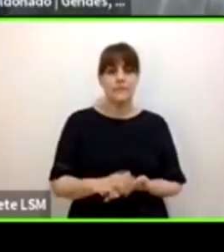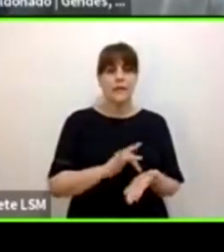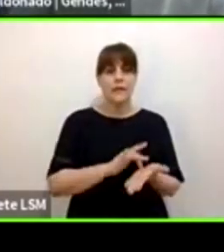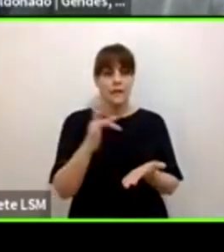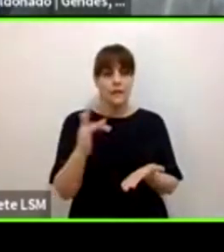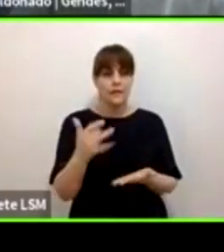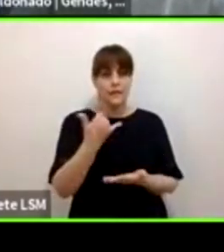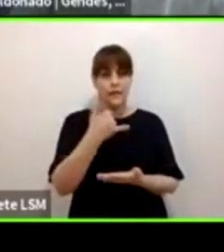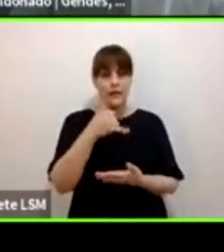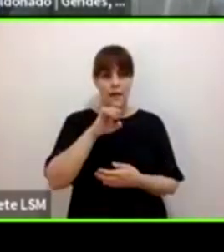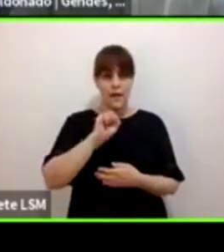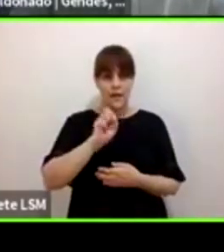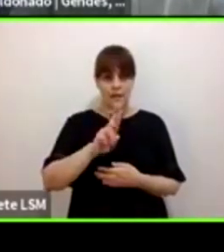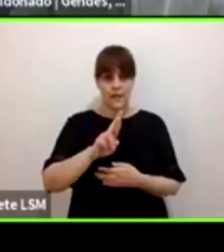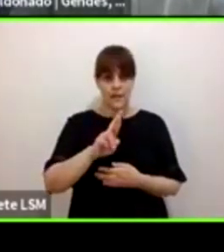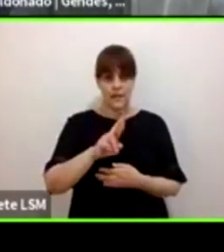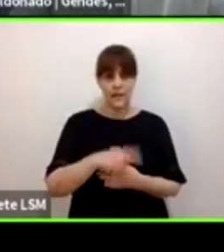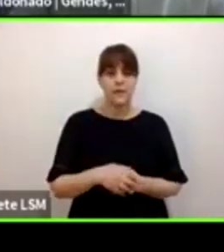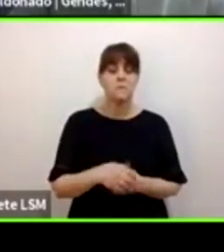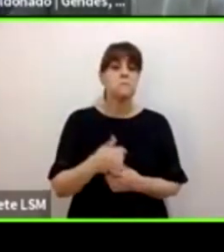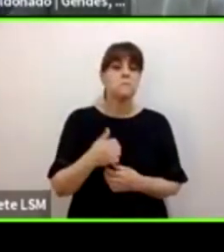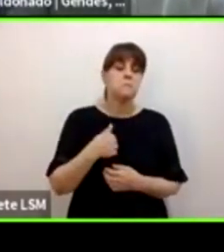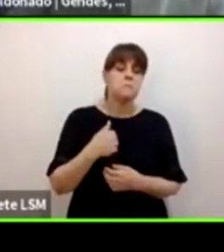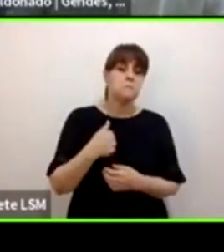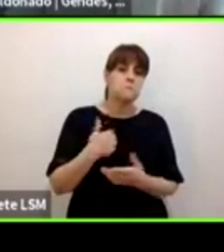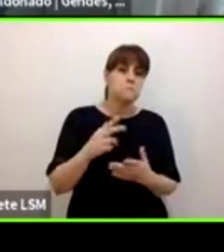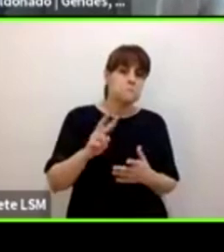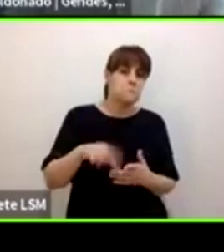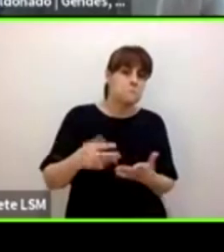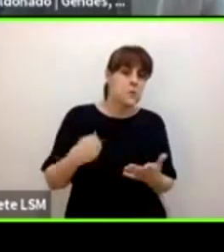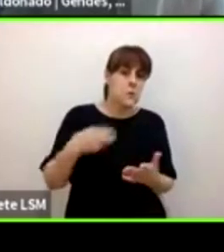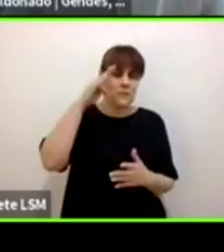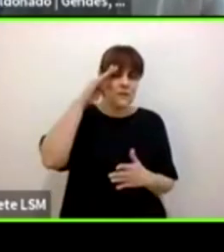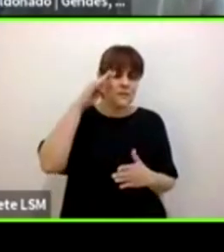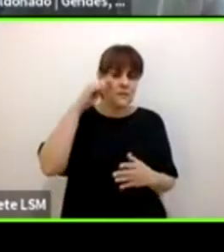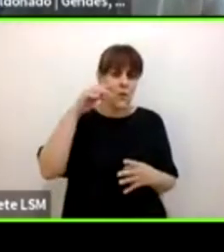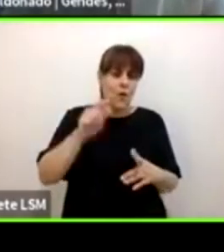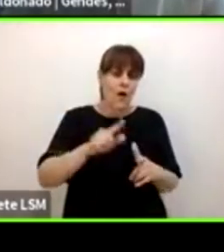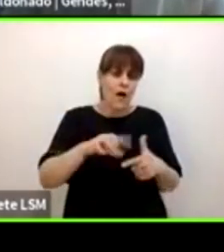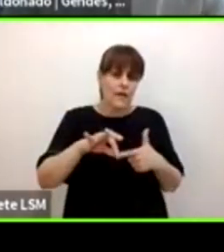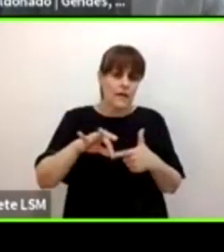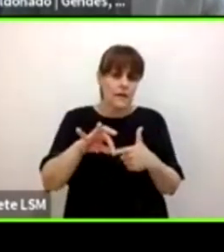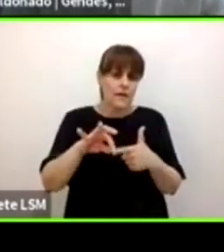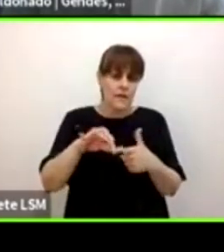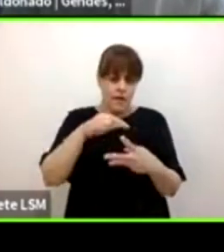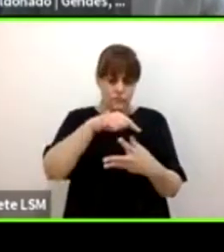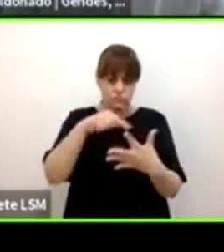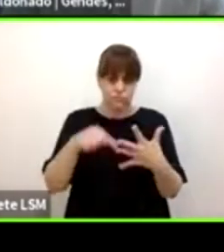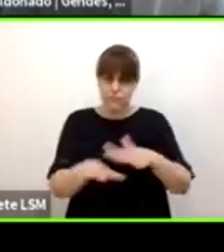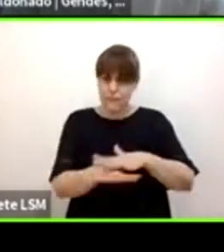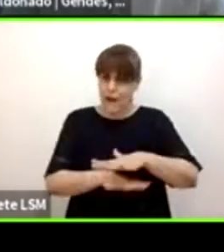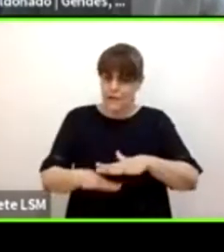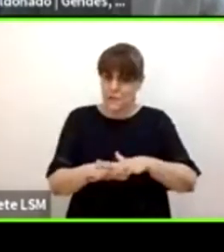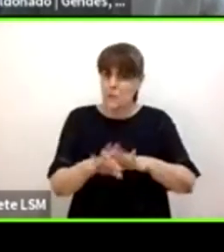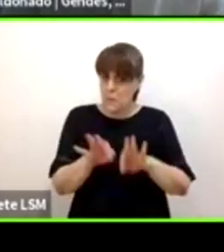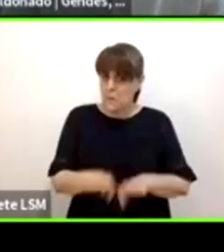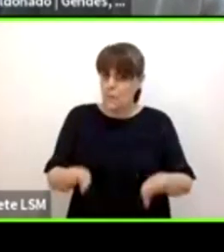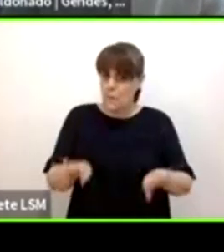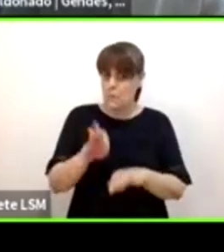Yo me quedaría, digamos, pues los aspectos fundamentales de la guía pero todo este